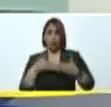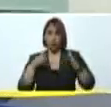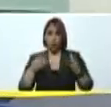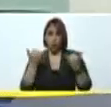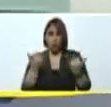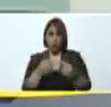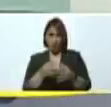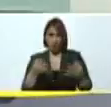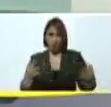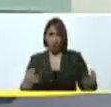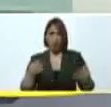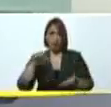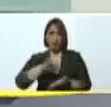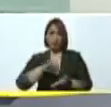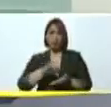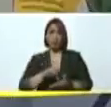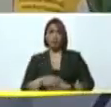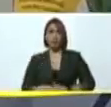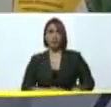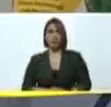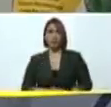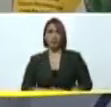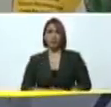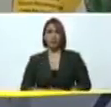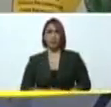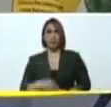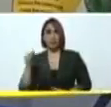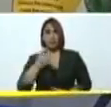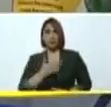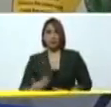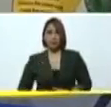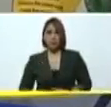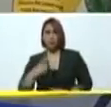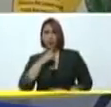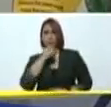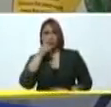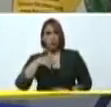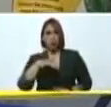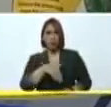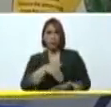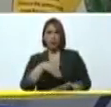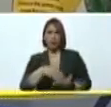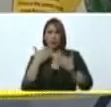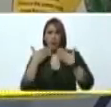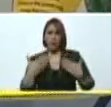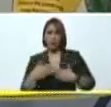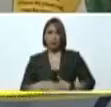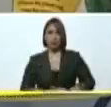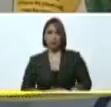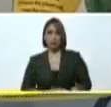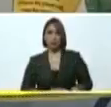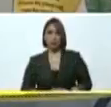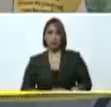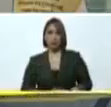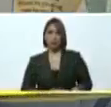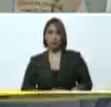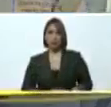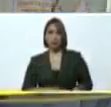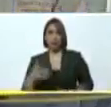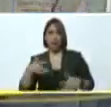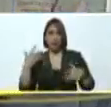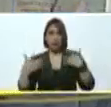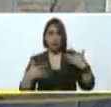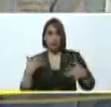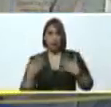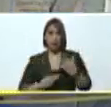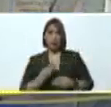extraordinario centro gobernador sí presidente yo quería en nombre del pueblo de Miranda darle las gracias porque en esta actividad que usted está